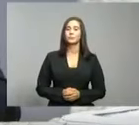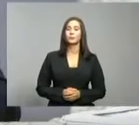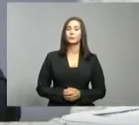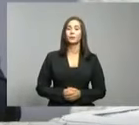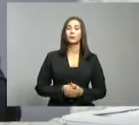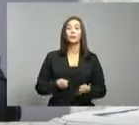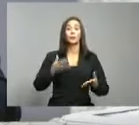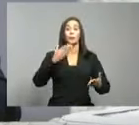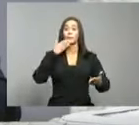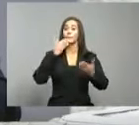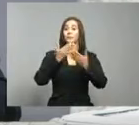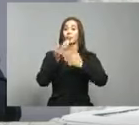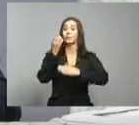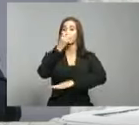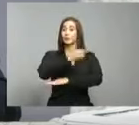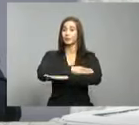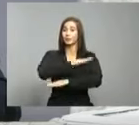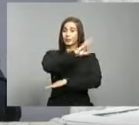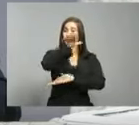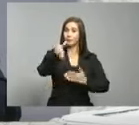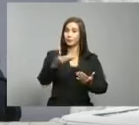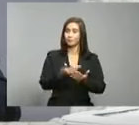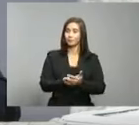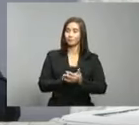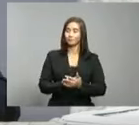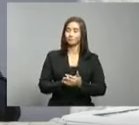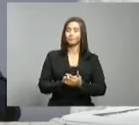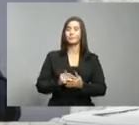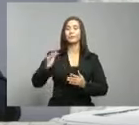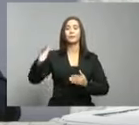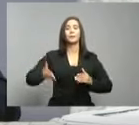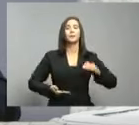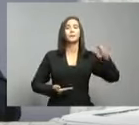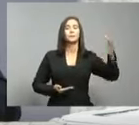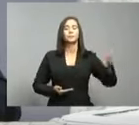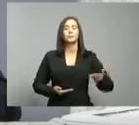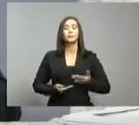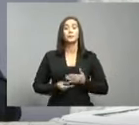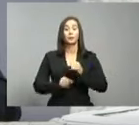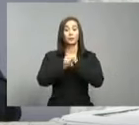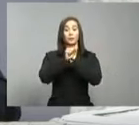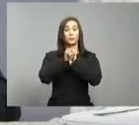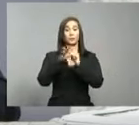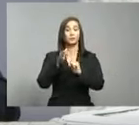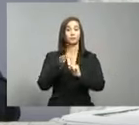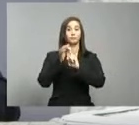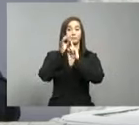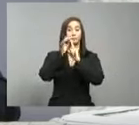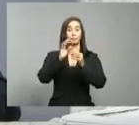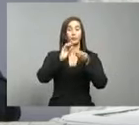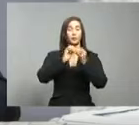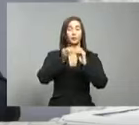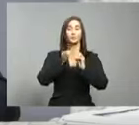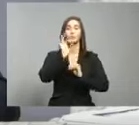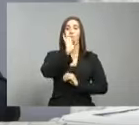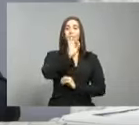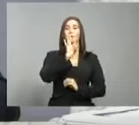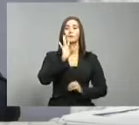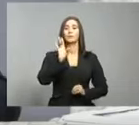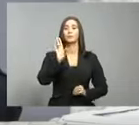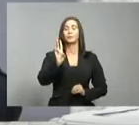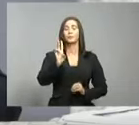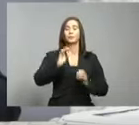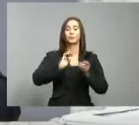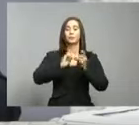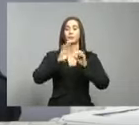Muy buenos días a todos, sean bienvenidos. y bienvenidas a la emisión del boletín número 97 de la